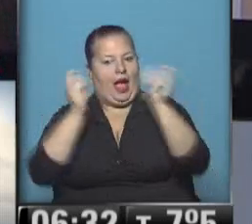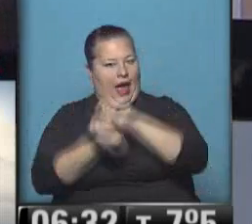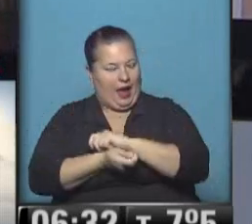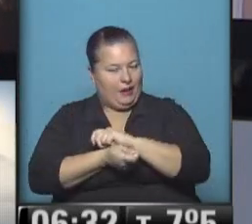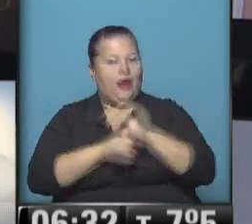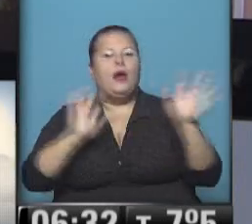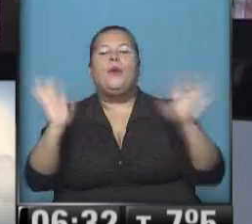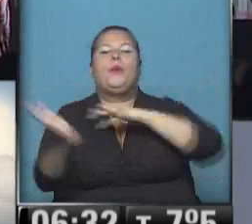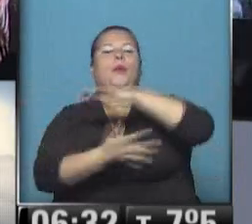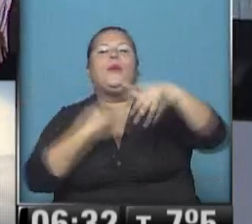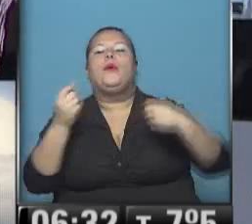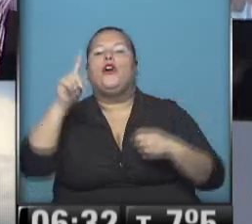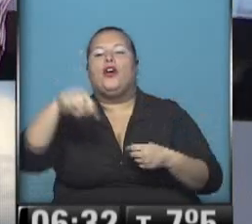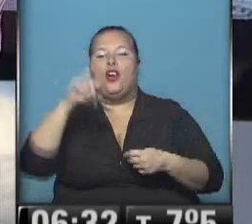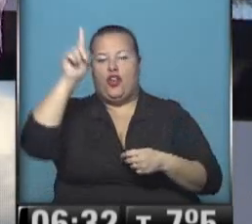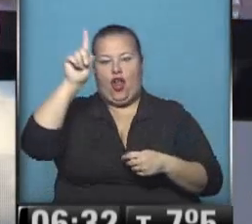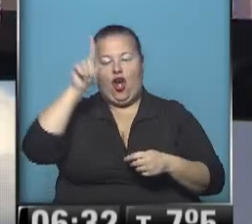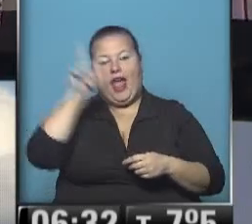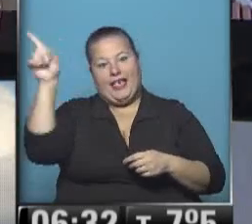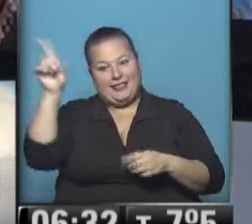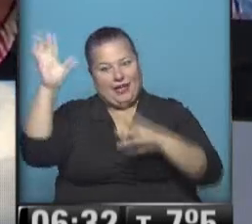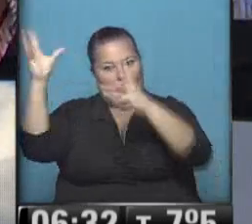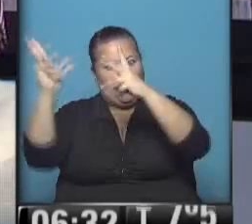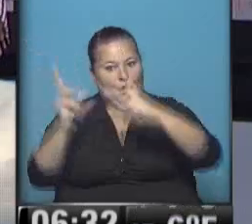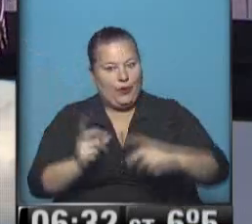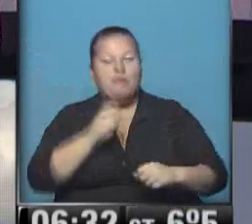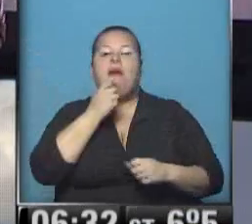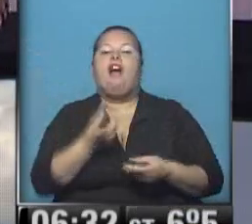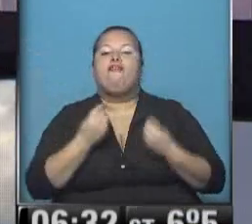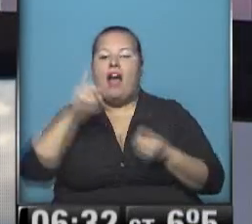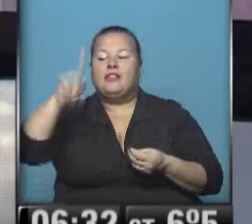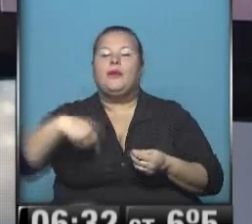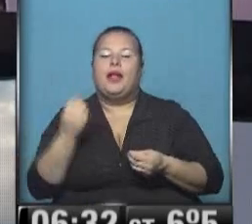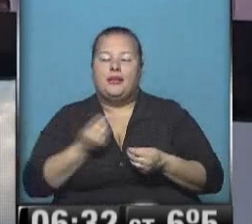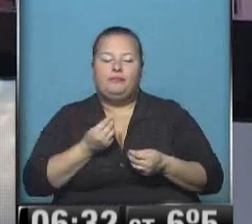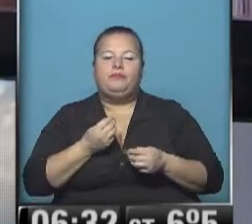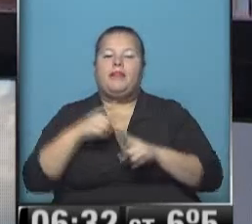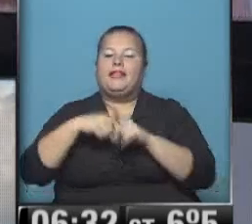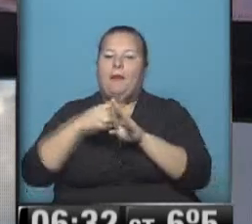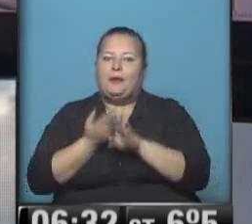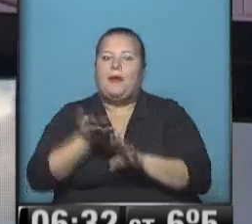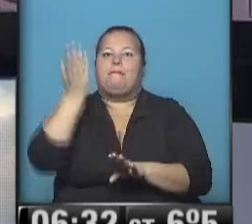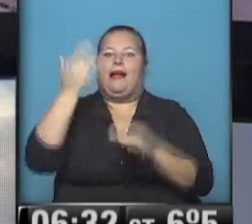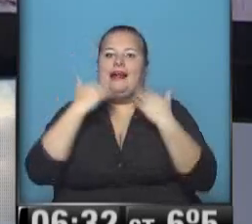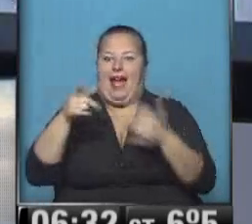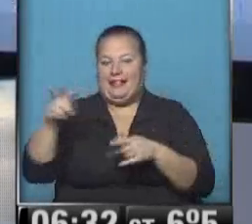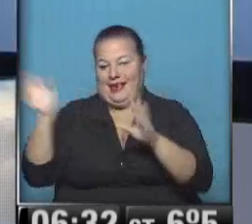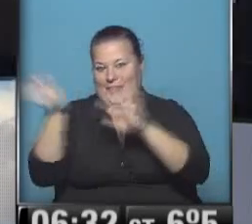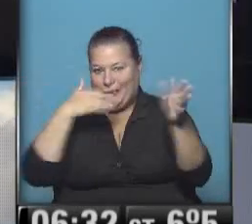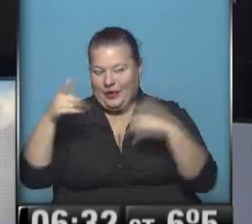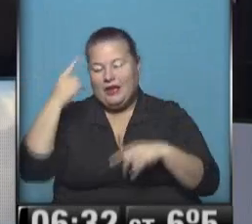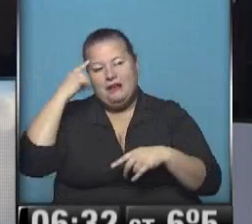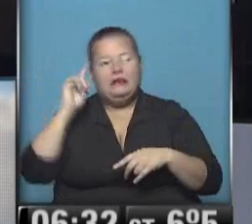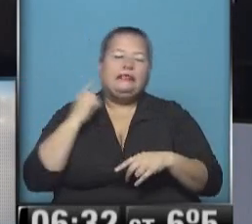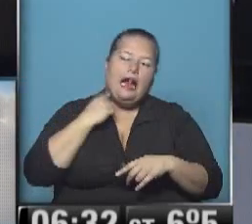¡Va a cambiar para llegar al noreste, facilitando de esa manera el leve ascenso de temperatura! ¡Ahí, piensa